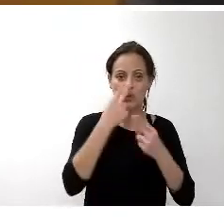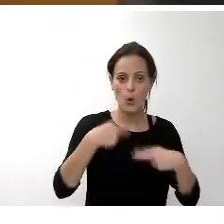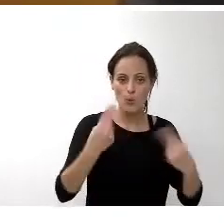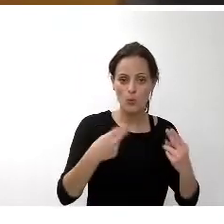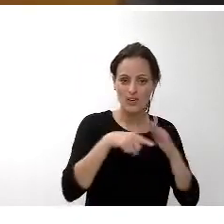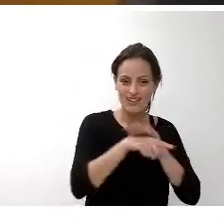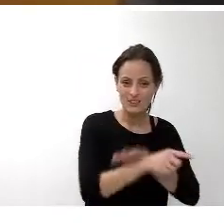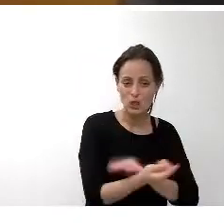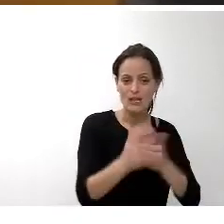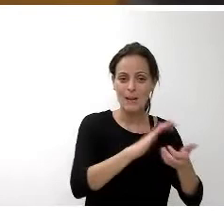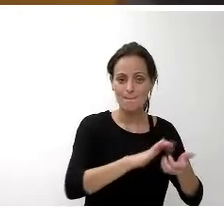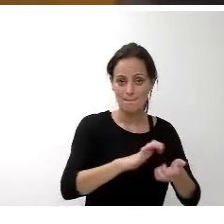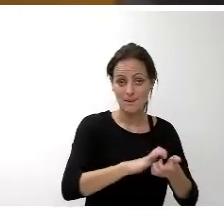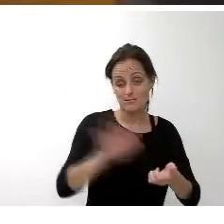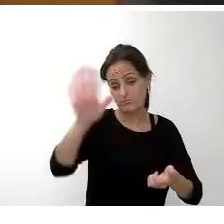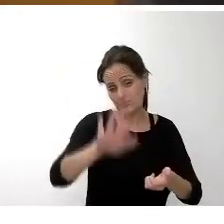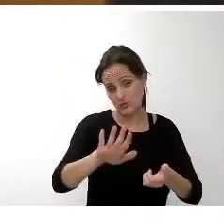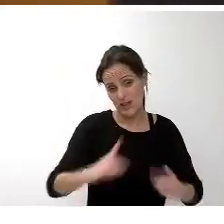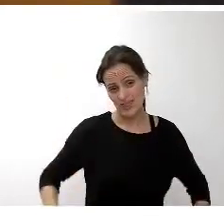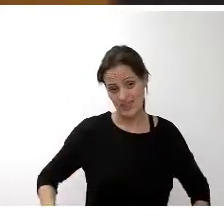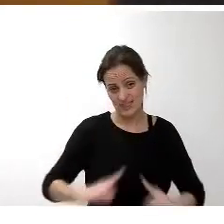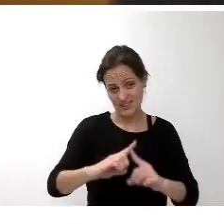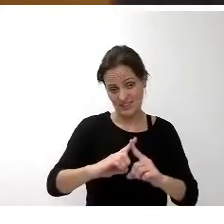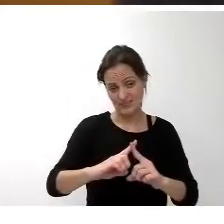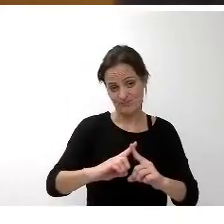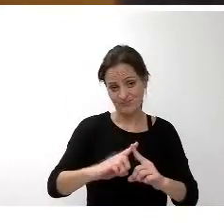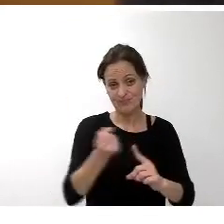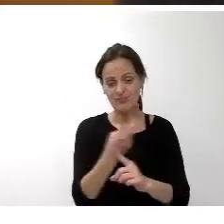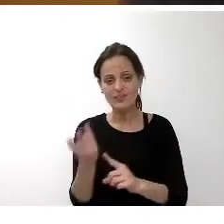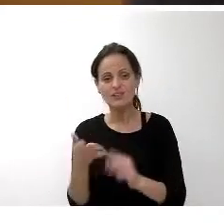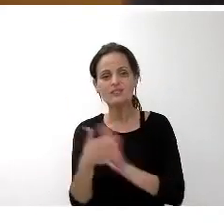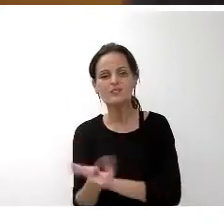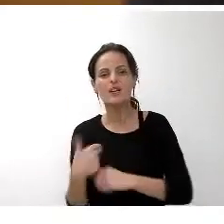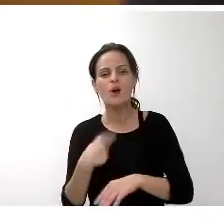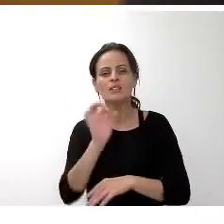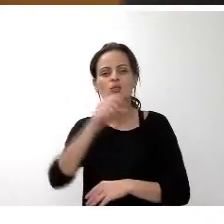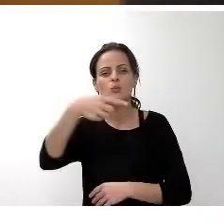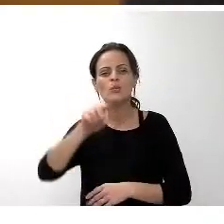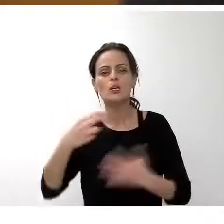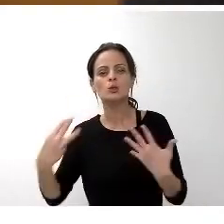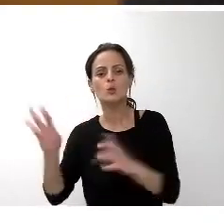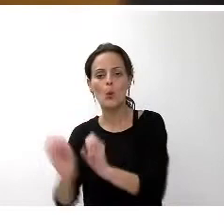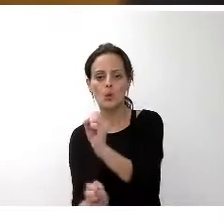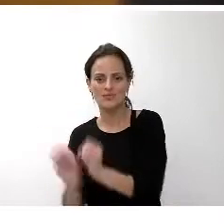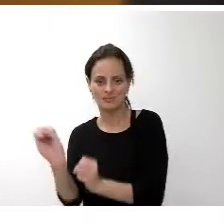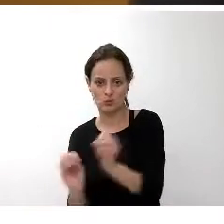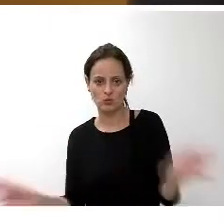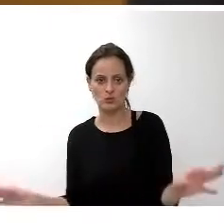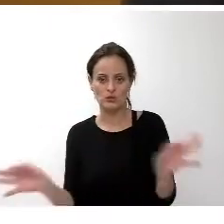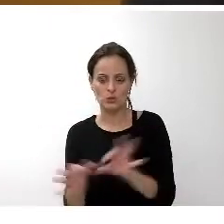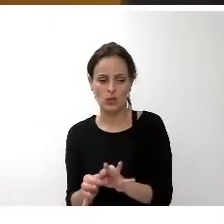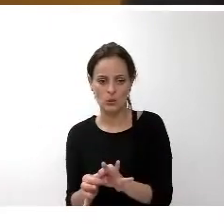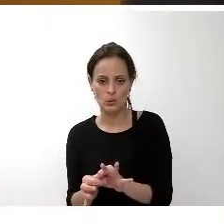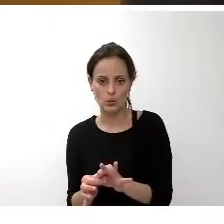del Parque Nacional del Teide. Y el resto corresponde al incremento del 0,8% vinculado por primera vez, una vez